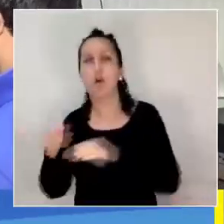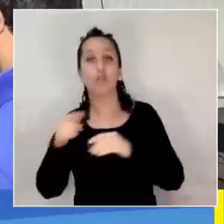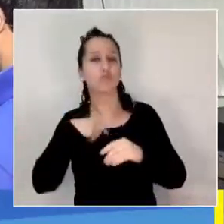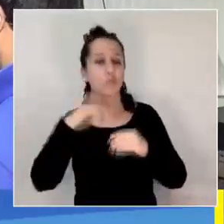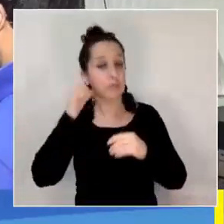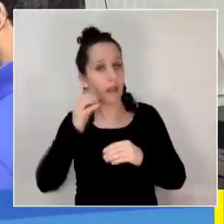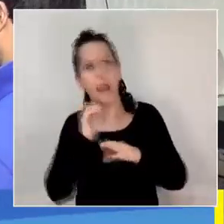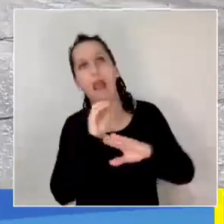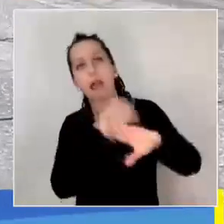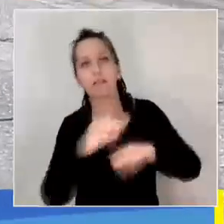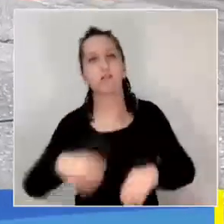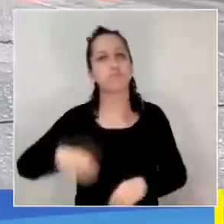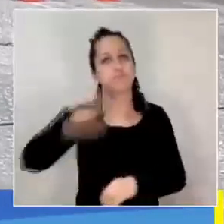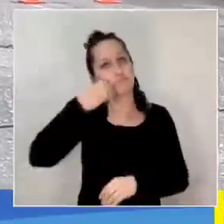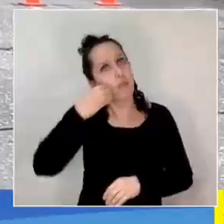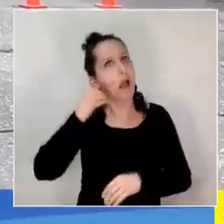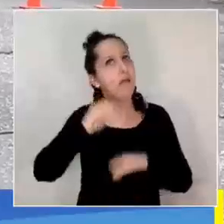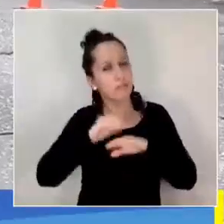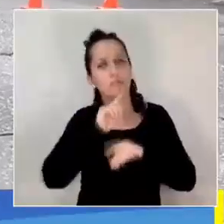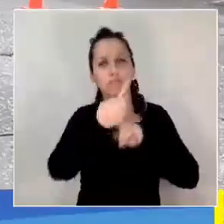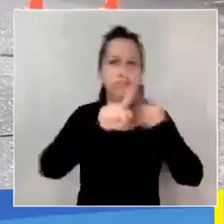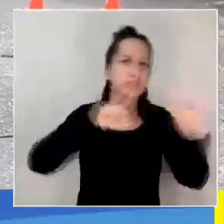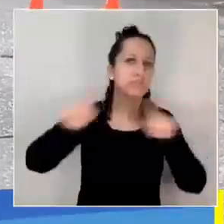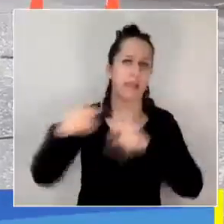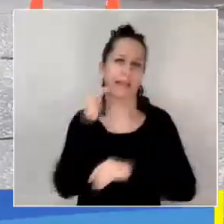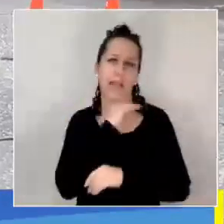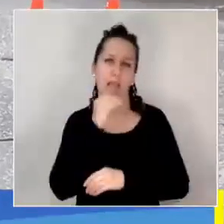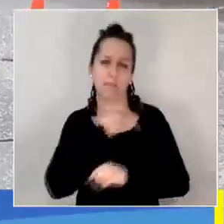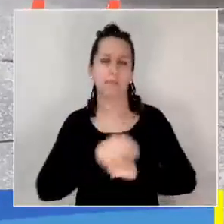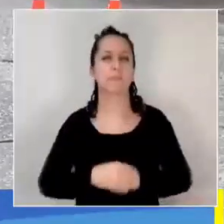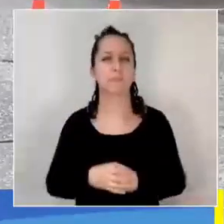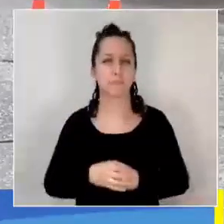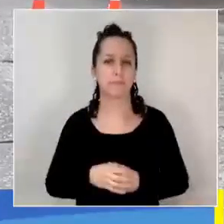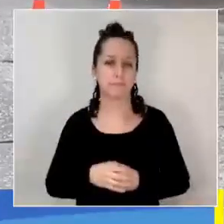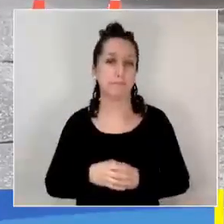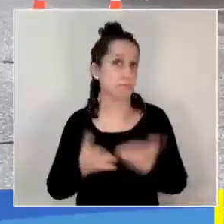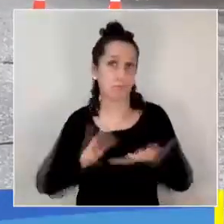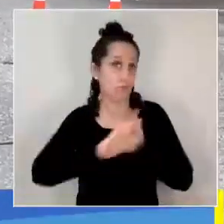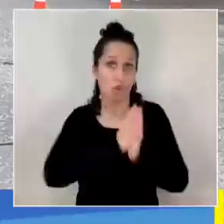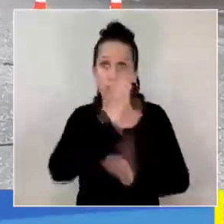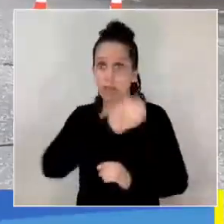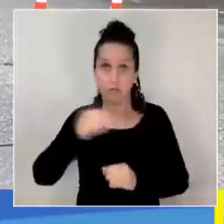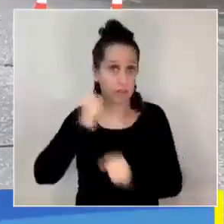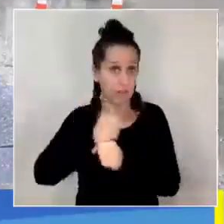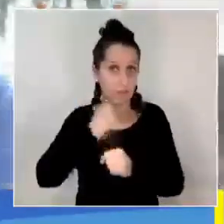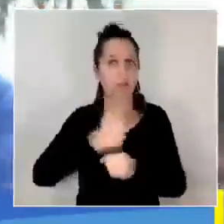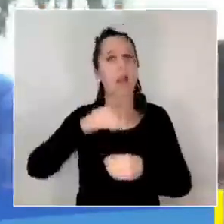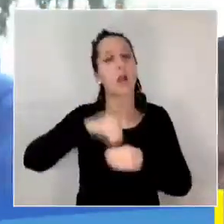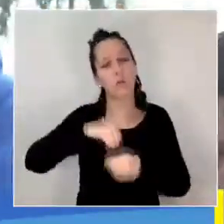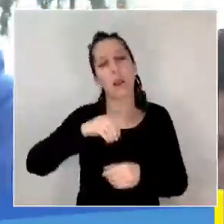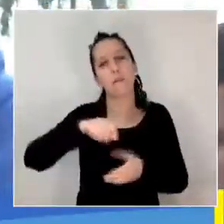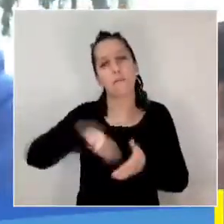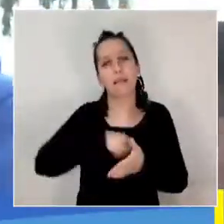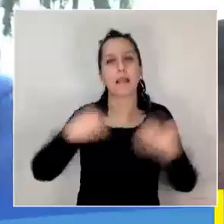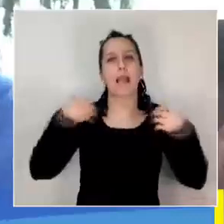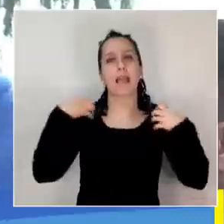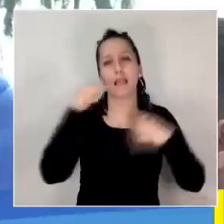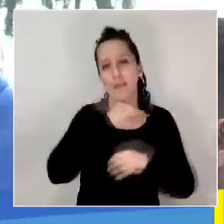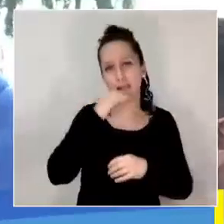un buen tiempo de respuesta. Nosotros hoy día tenemos un despliegue de todo el personal de planta de emergencia,